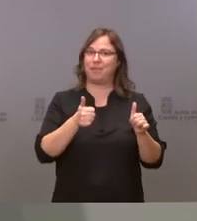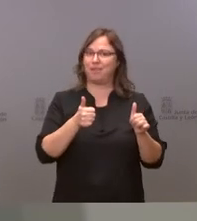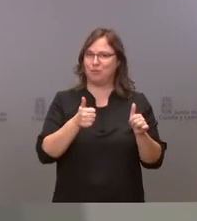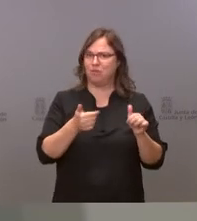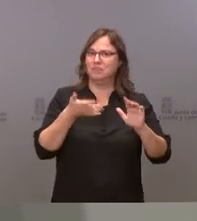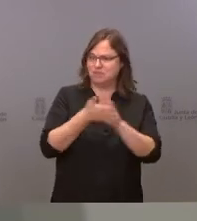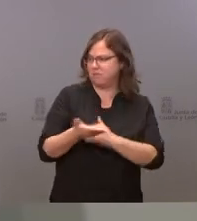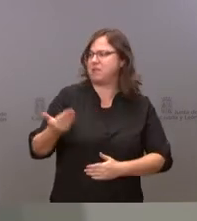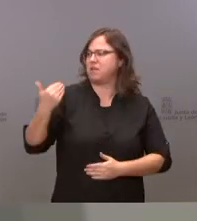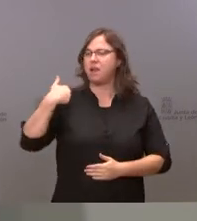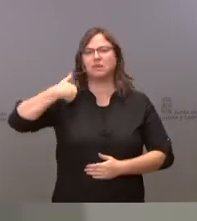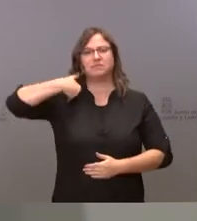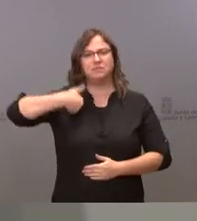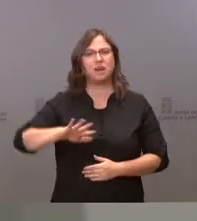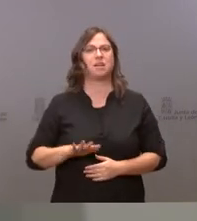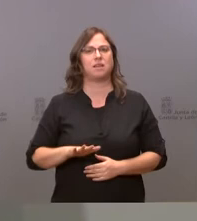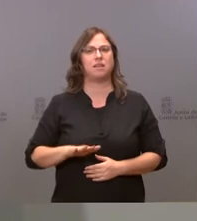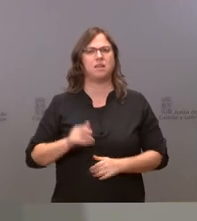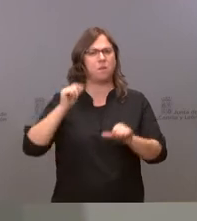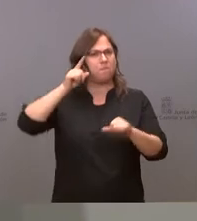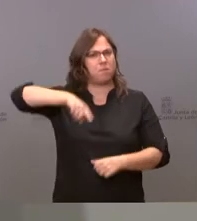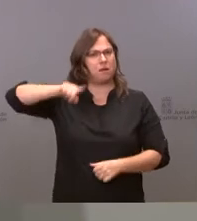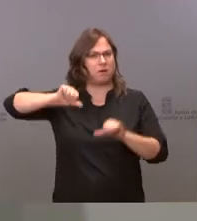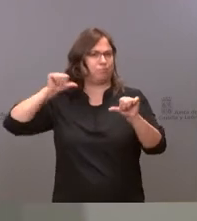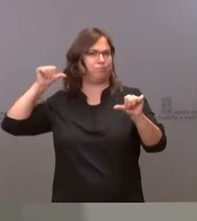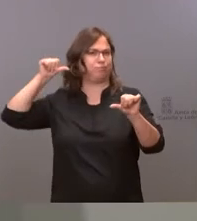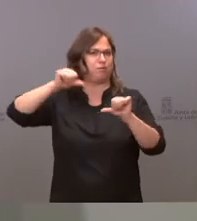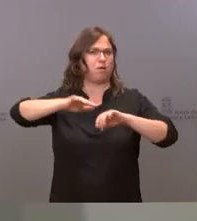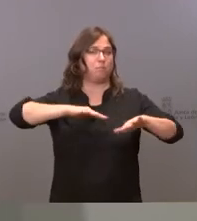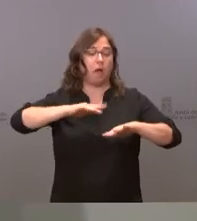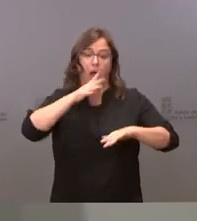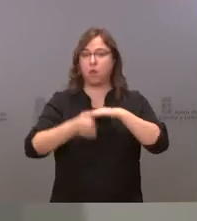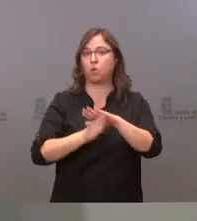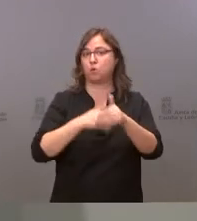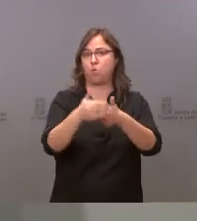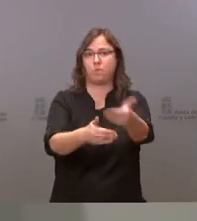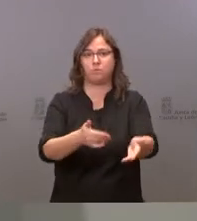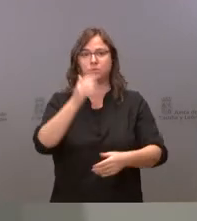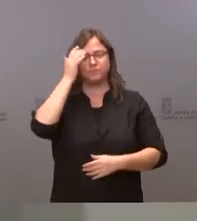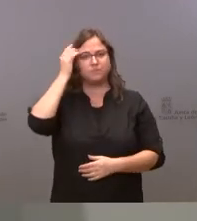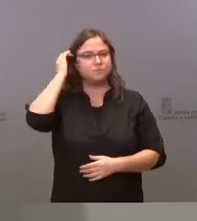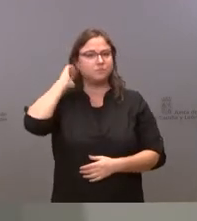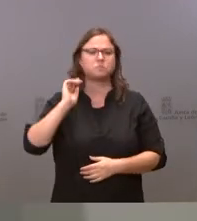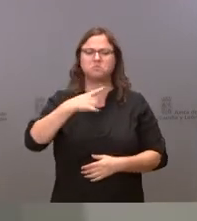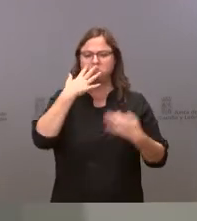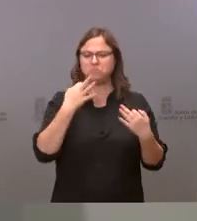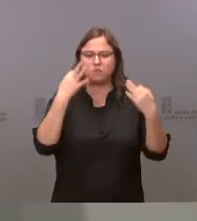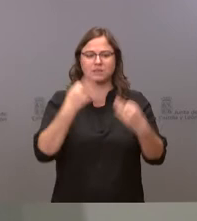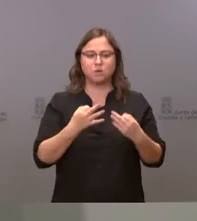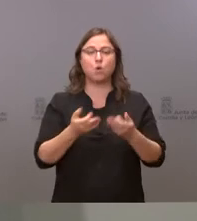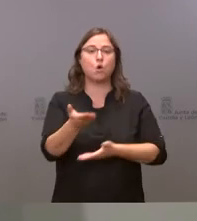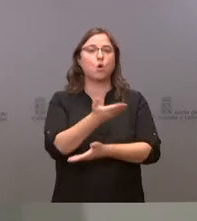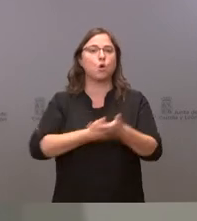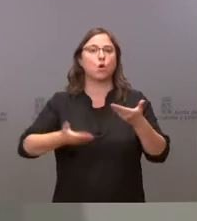avanzando porque ya vamos avanzando insisto muchos meses estamos seguros de que vamos a contar con la colaboración de los